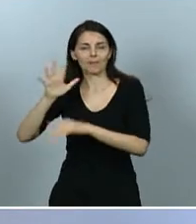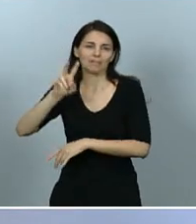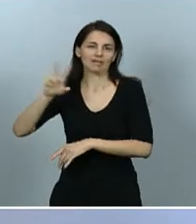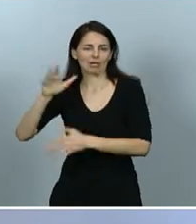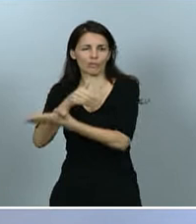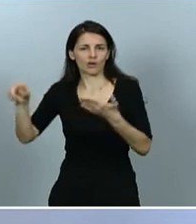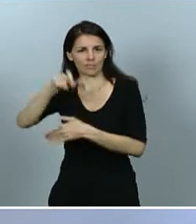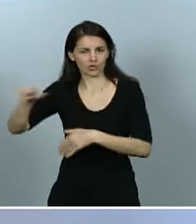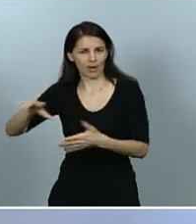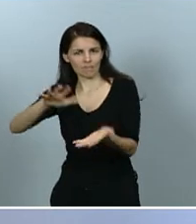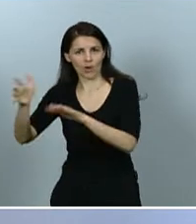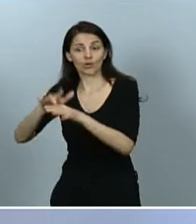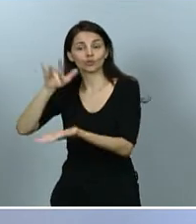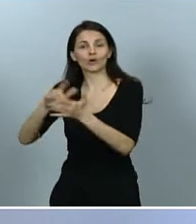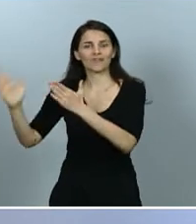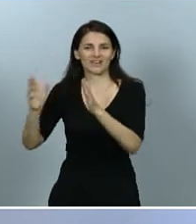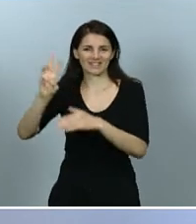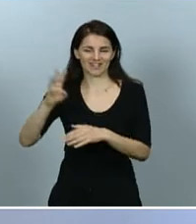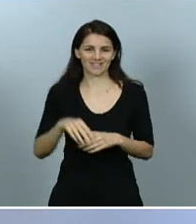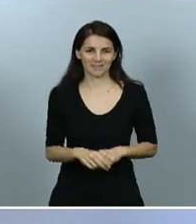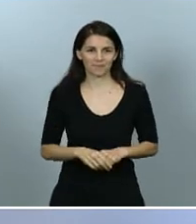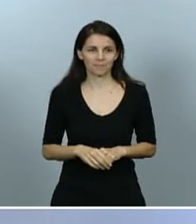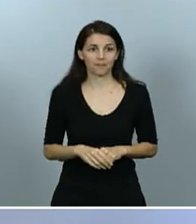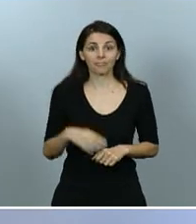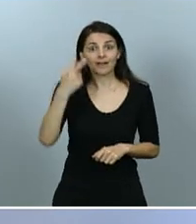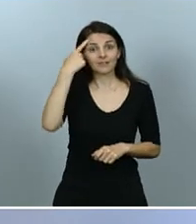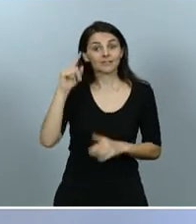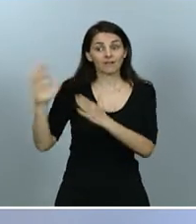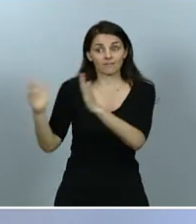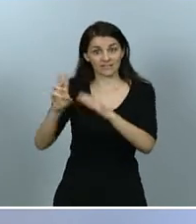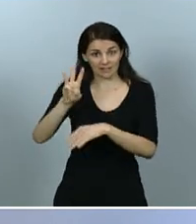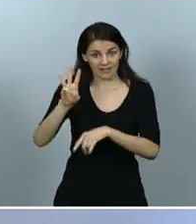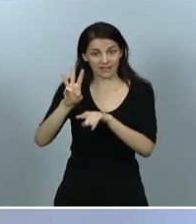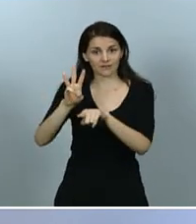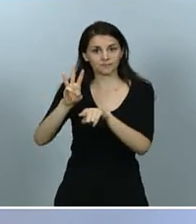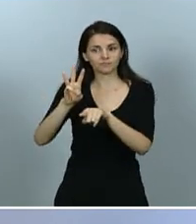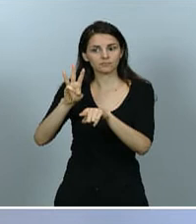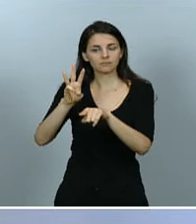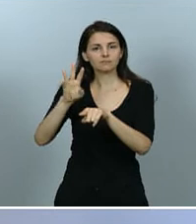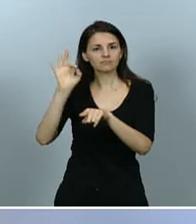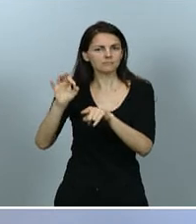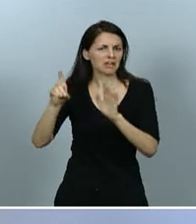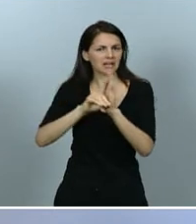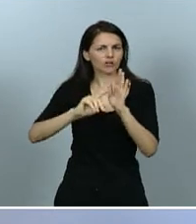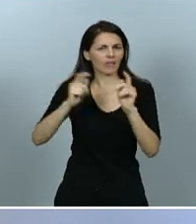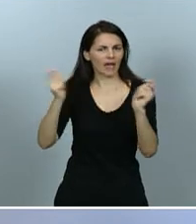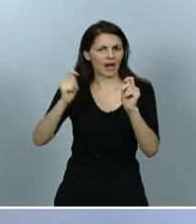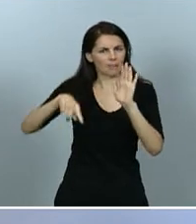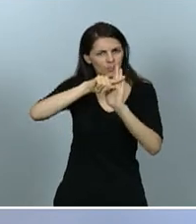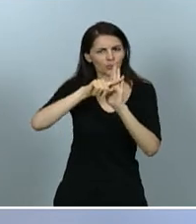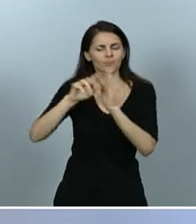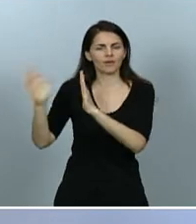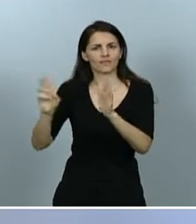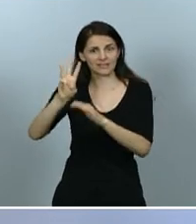está ya en fase 3. Saben ustedes que en esta fase, de acuerdo a los términos del último decreto de alarma al que dio validez el Congreso de los